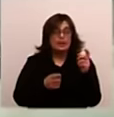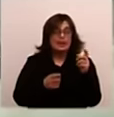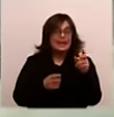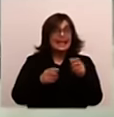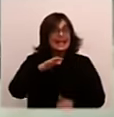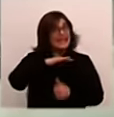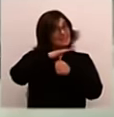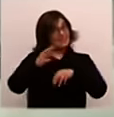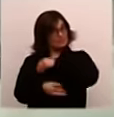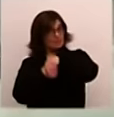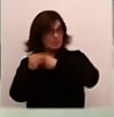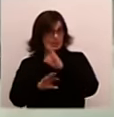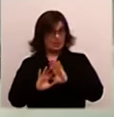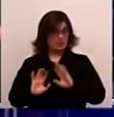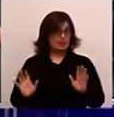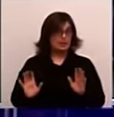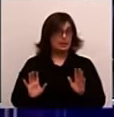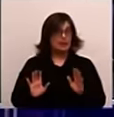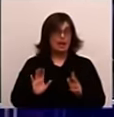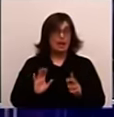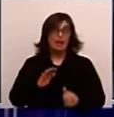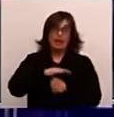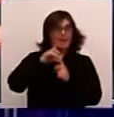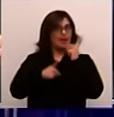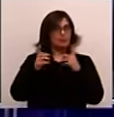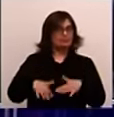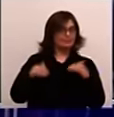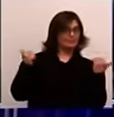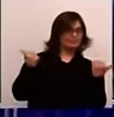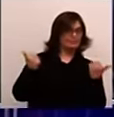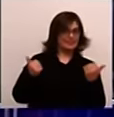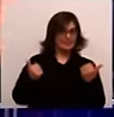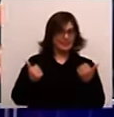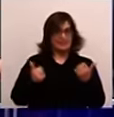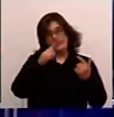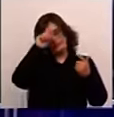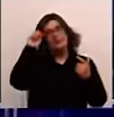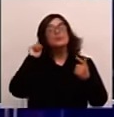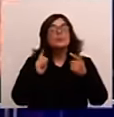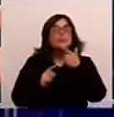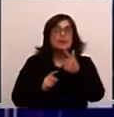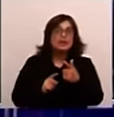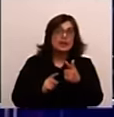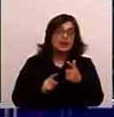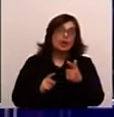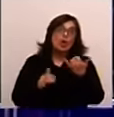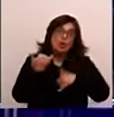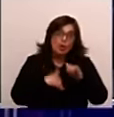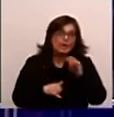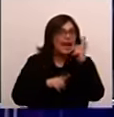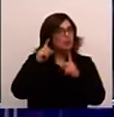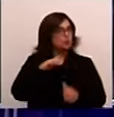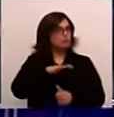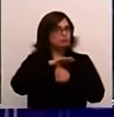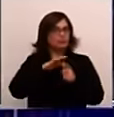y sus familias. Y sus familias, claro. Y hay caciques que no fueron. Ustedes saben el olvido Bernabé-Bernabé, ¿no? Sí, claro. Donde Tomás cuenta de esos caciques que no fueron, que